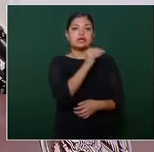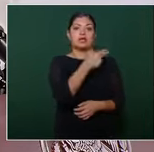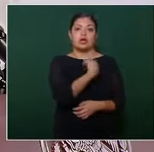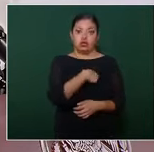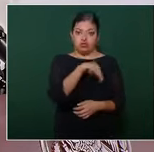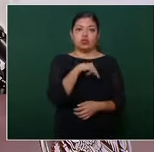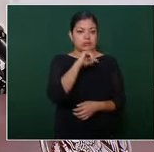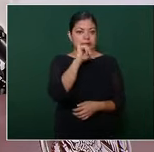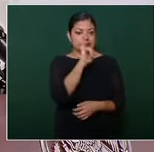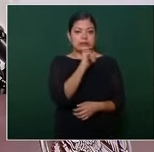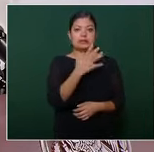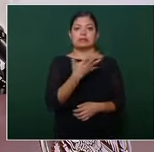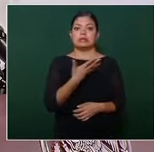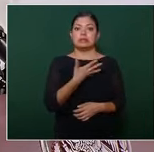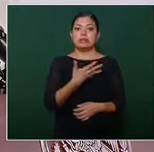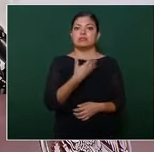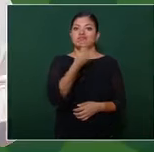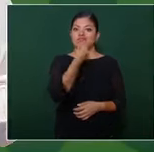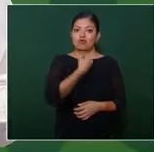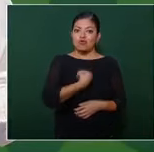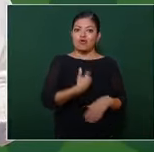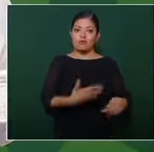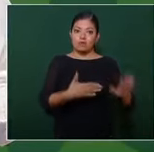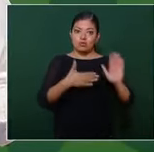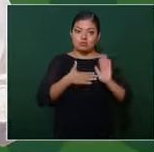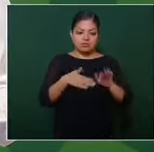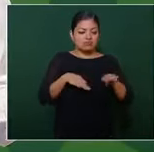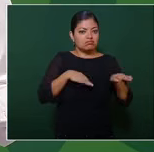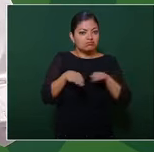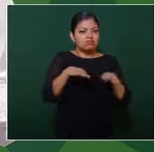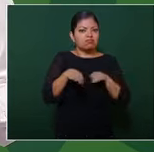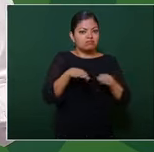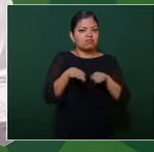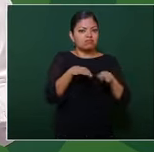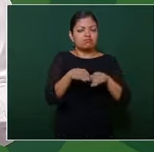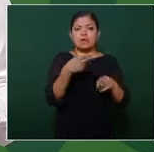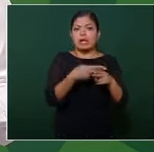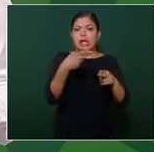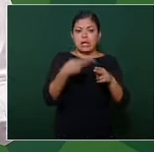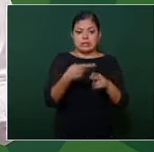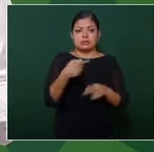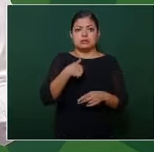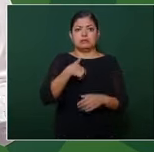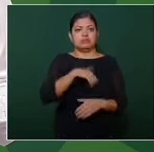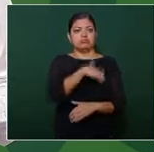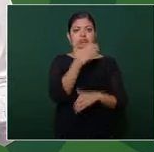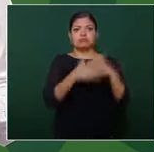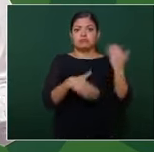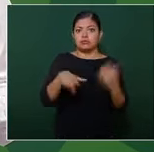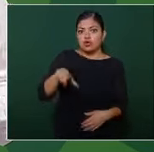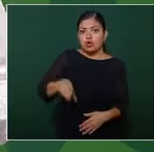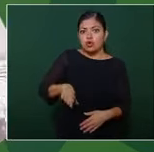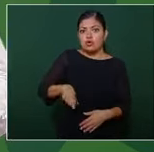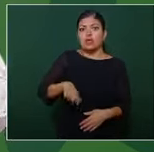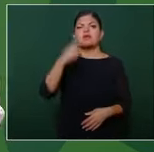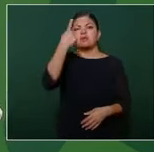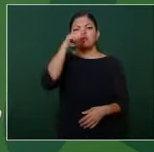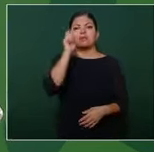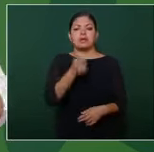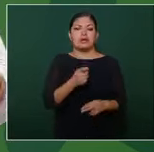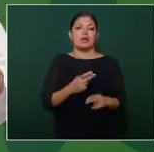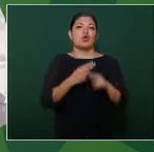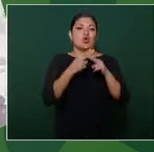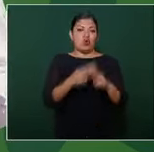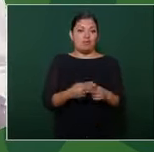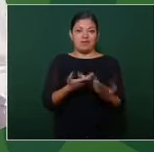trabajar sin descanso hasta el último día de nuestro gobierno, para cumplir lo